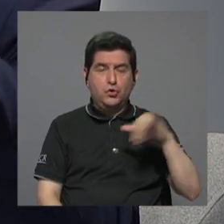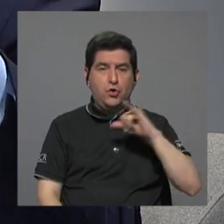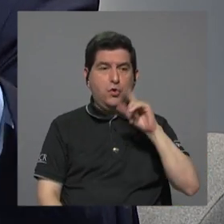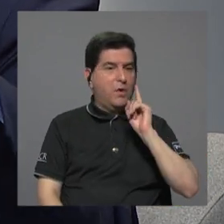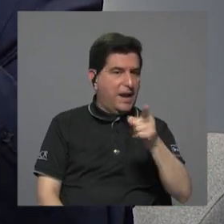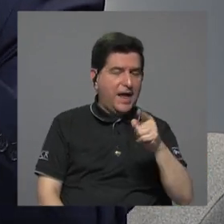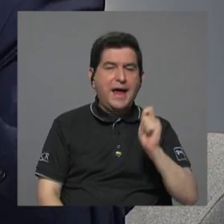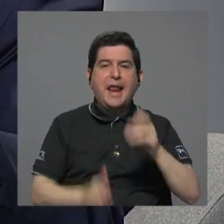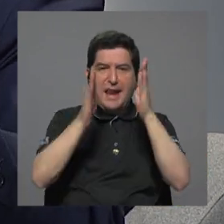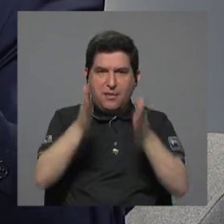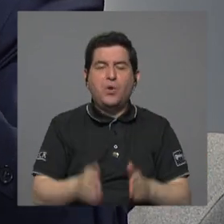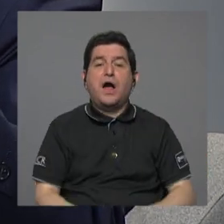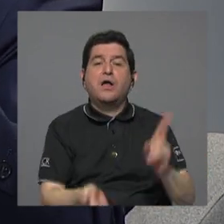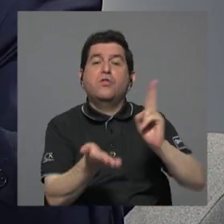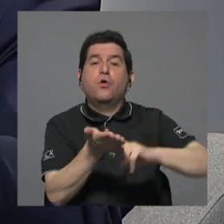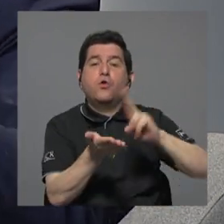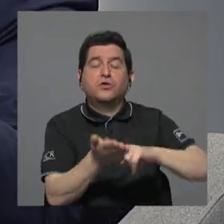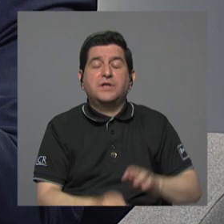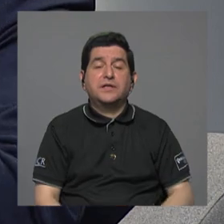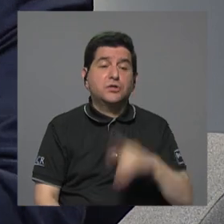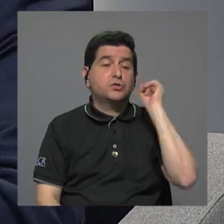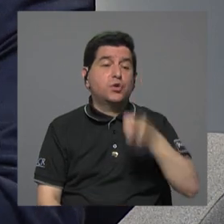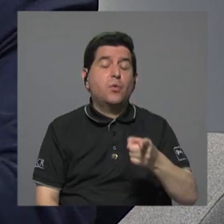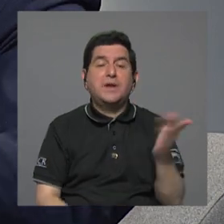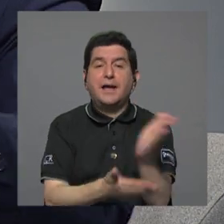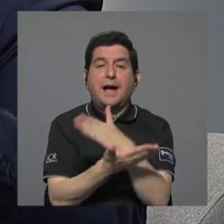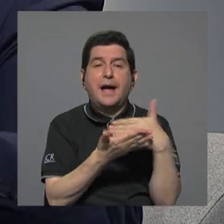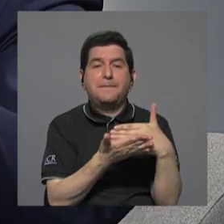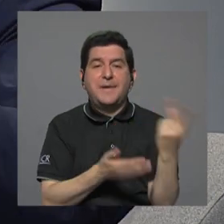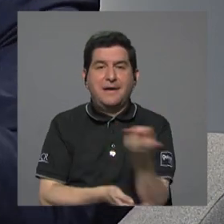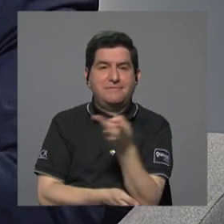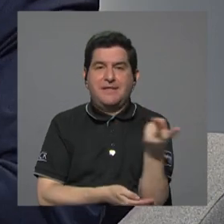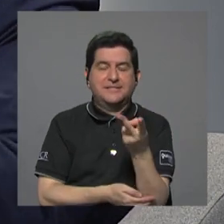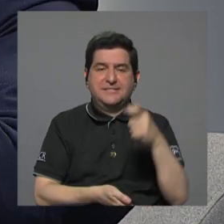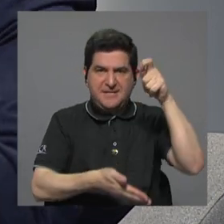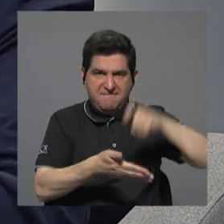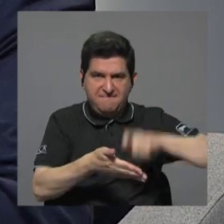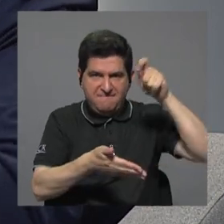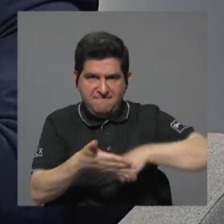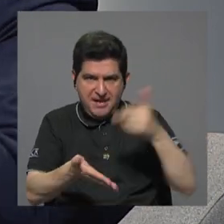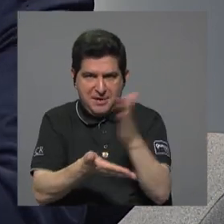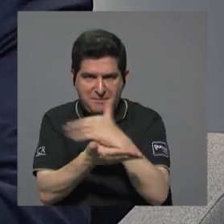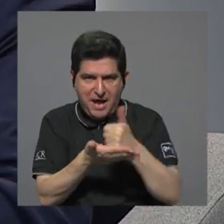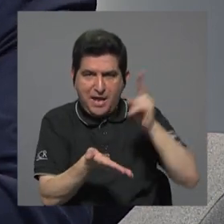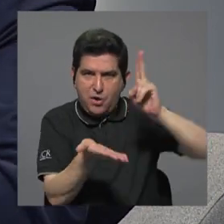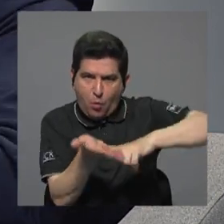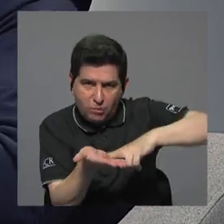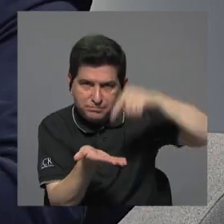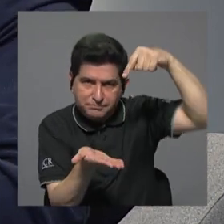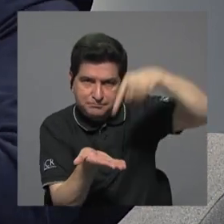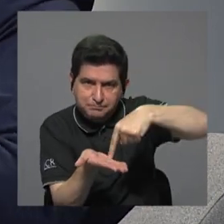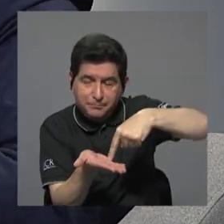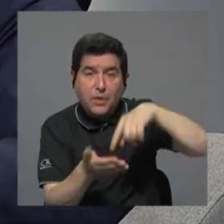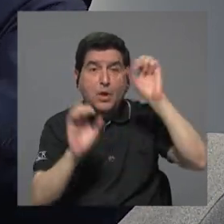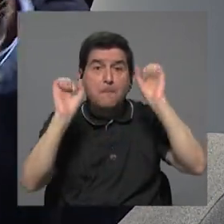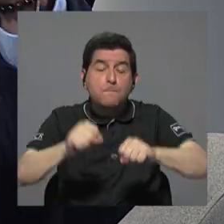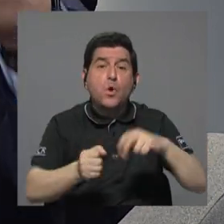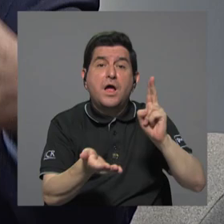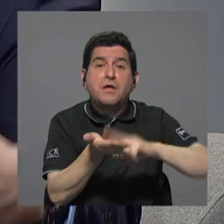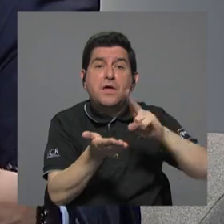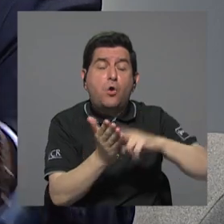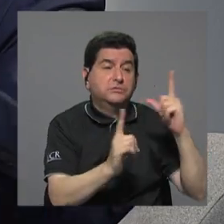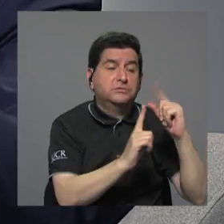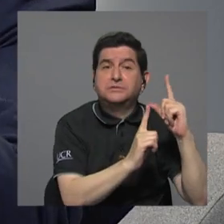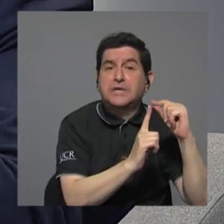y los contratos son fuerza de ley entre las partes cuando se firma algo contractual puede ser hasta un contrato de